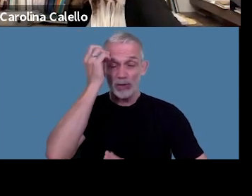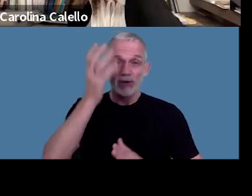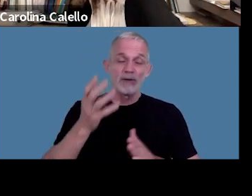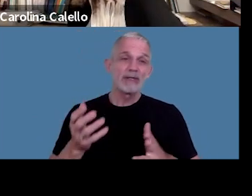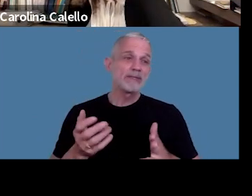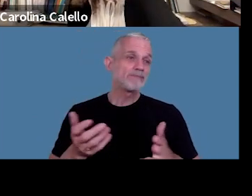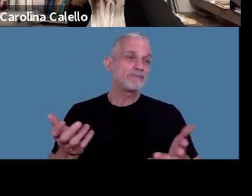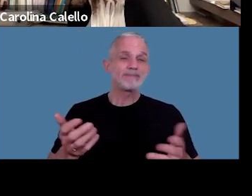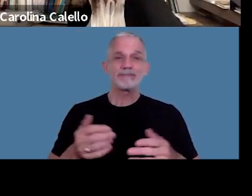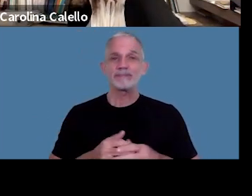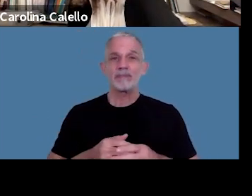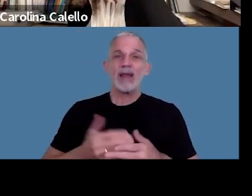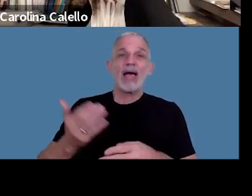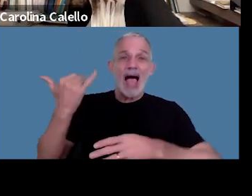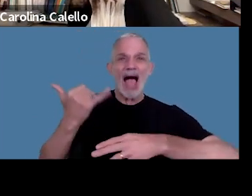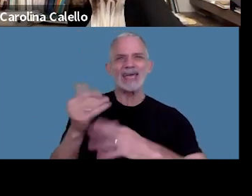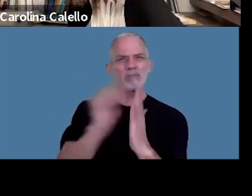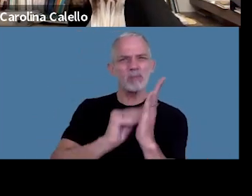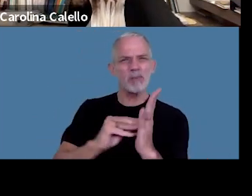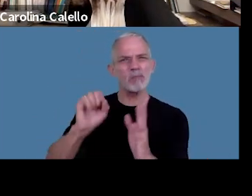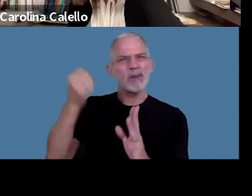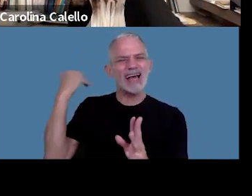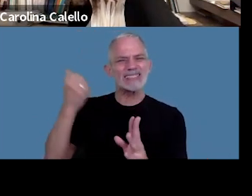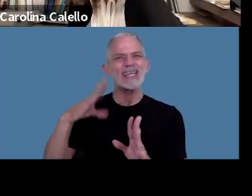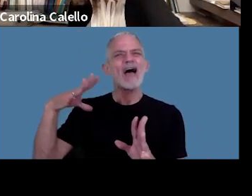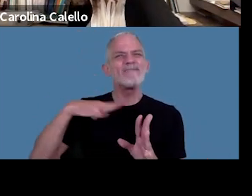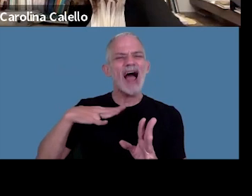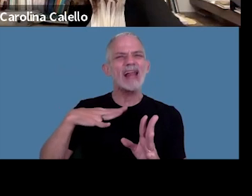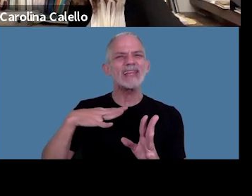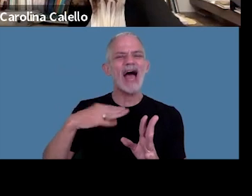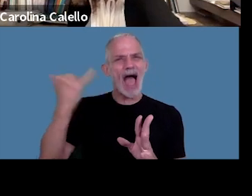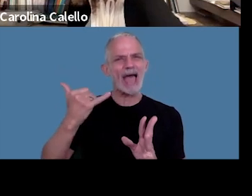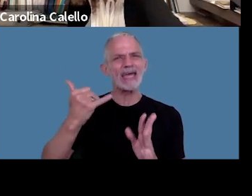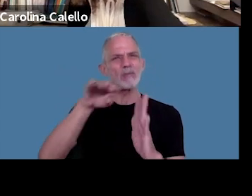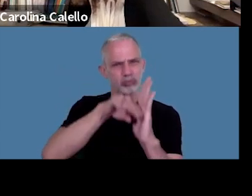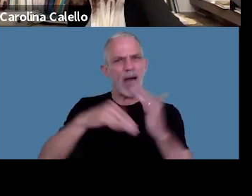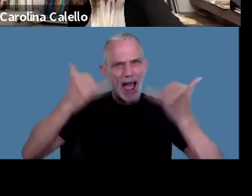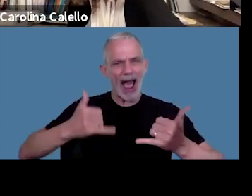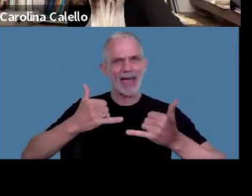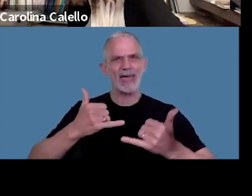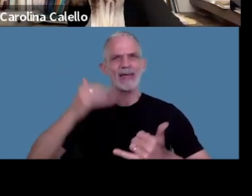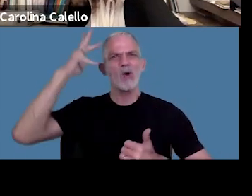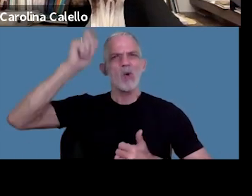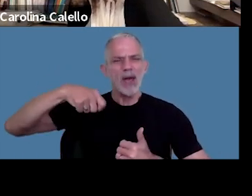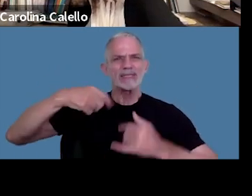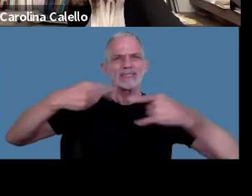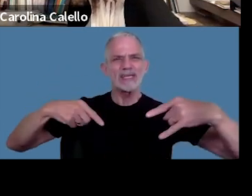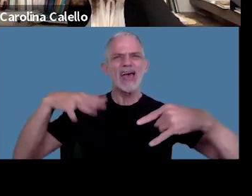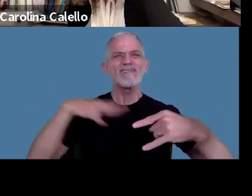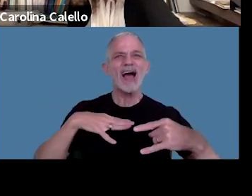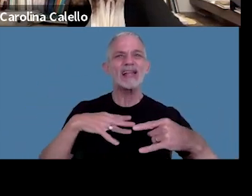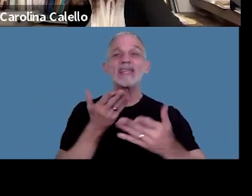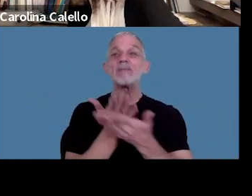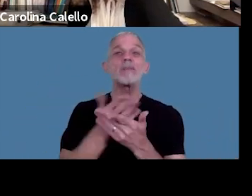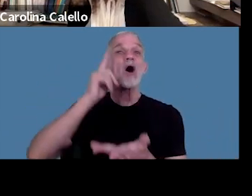hay antecedentes sobre falta de ampliación hay jurisprudencia sobre la falta de ampliación de la orden